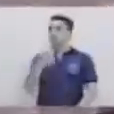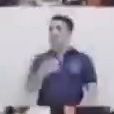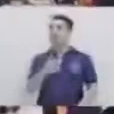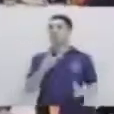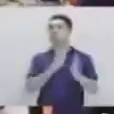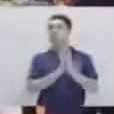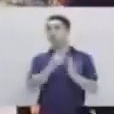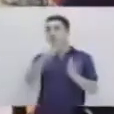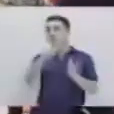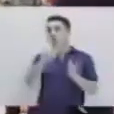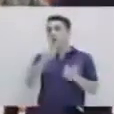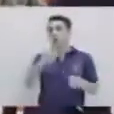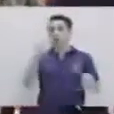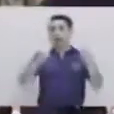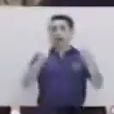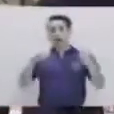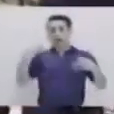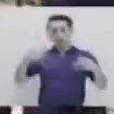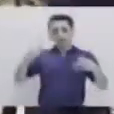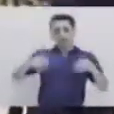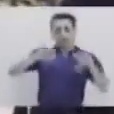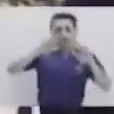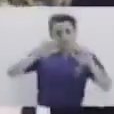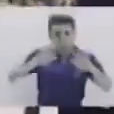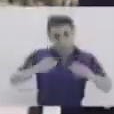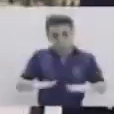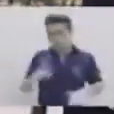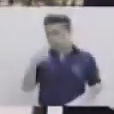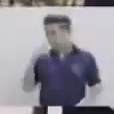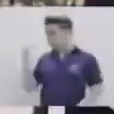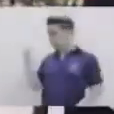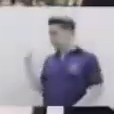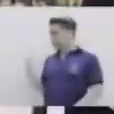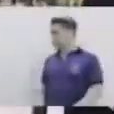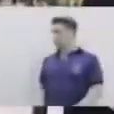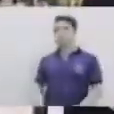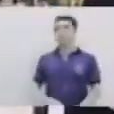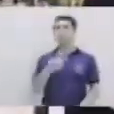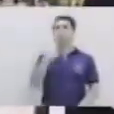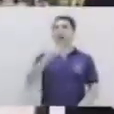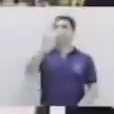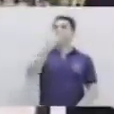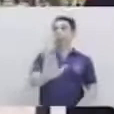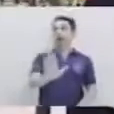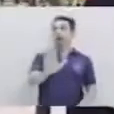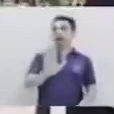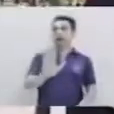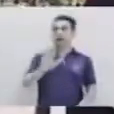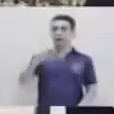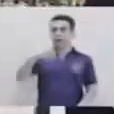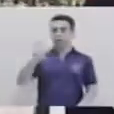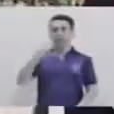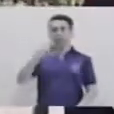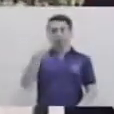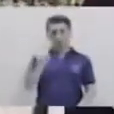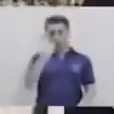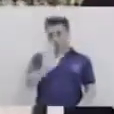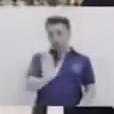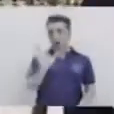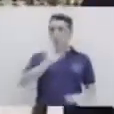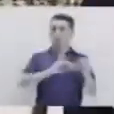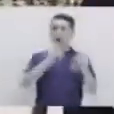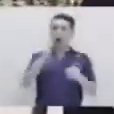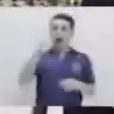empiece a bajar su velocidad, ¿sí? Entonces recordemos las que vamos viendo. Número uno, la señal de alto, ¿verdad? Para que el vehículo se pueda detener.